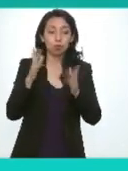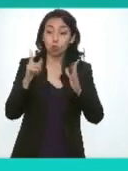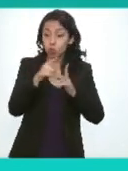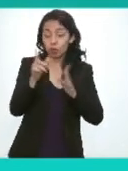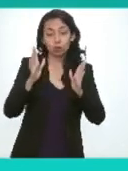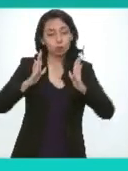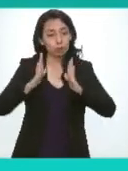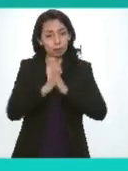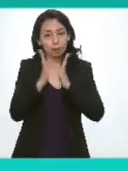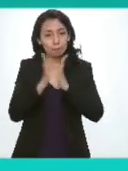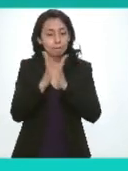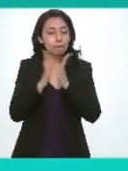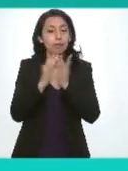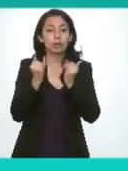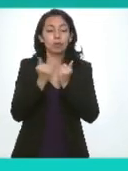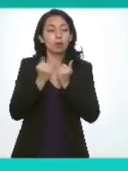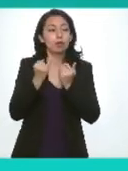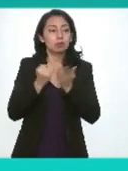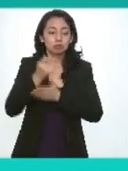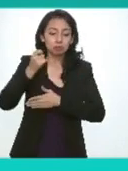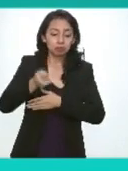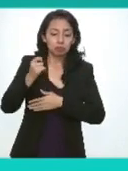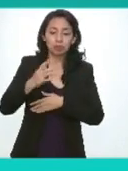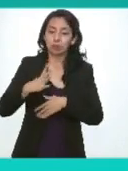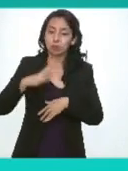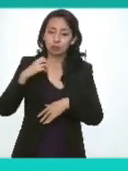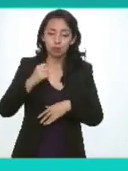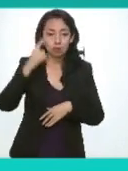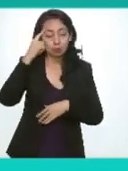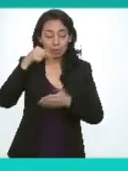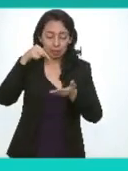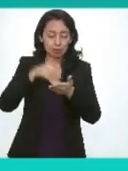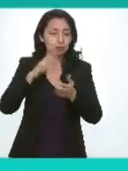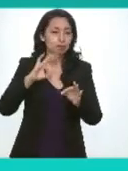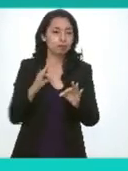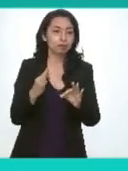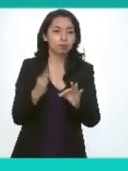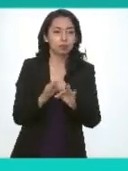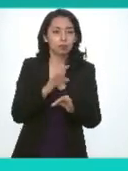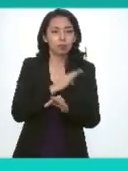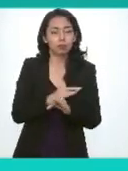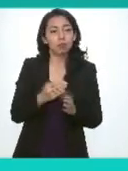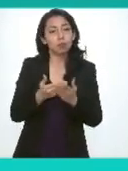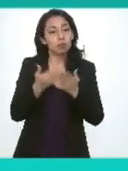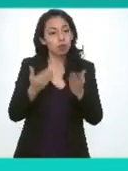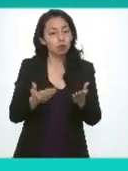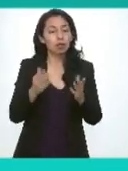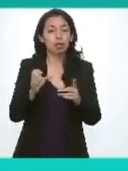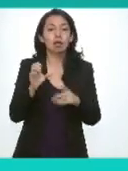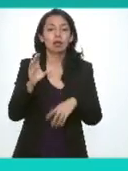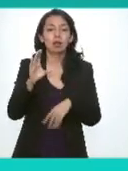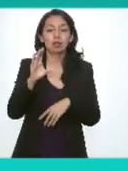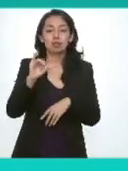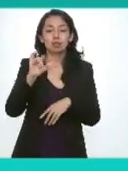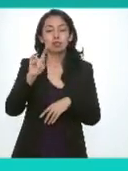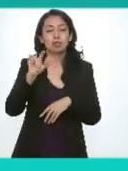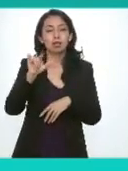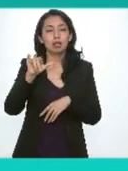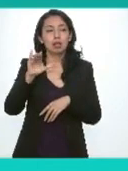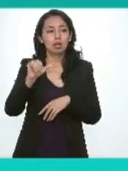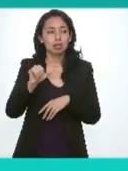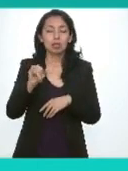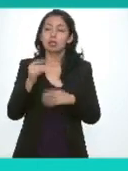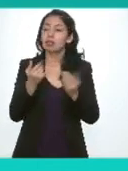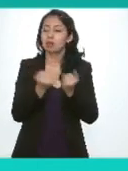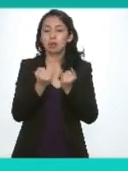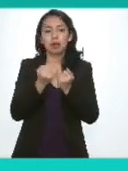participación su aprobación su empeño en que esto fuera una realidad y particularmente a la comisionada Citlali y a todos los